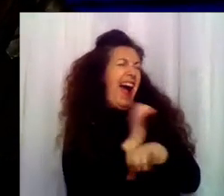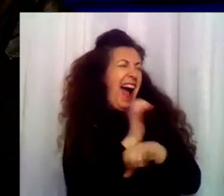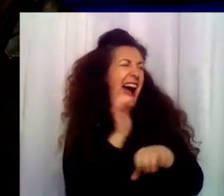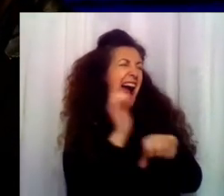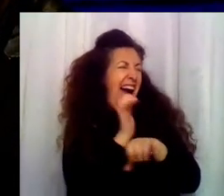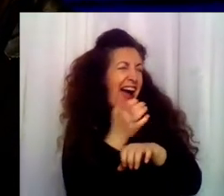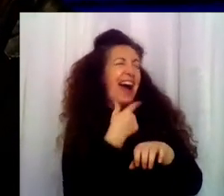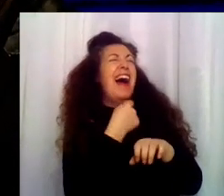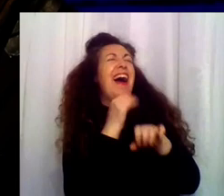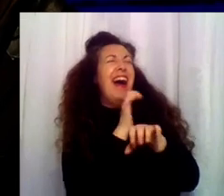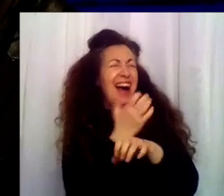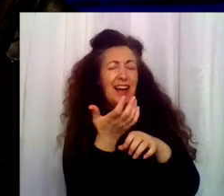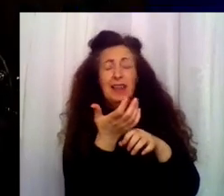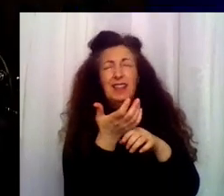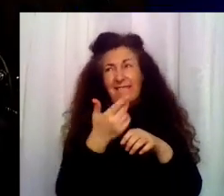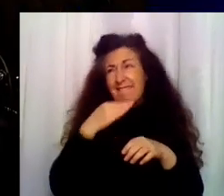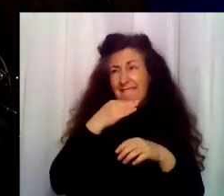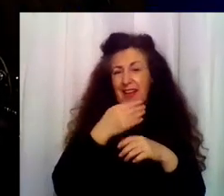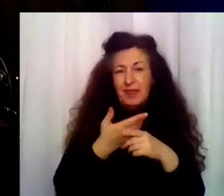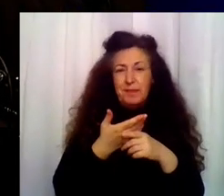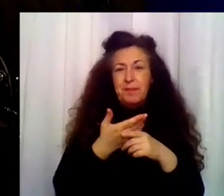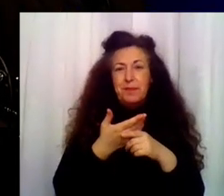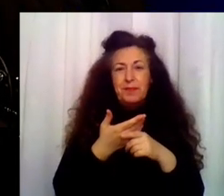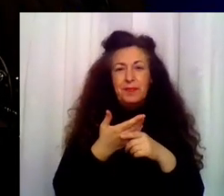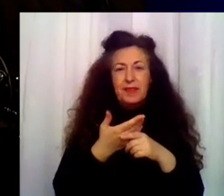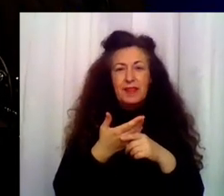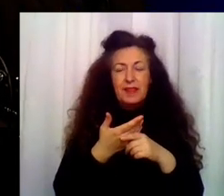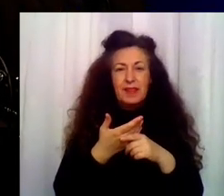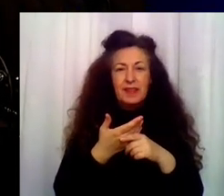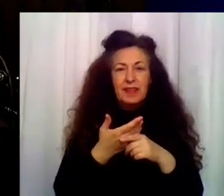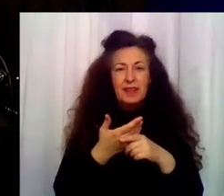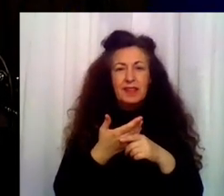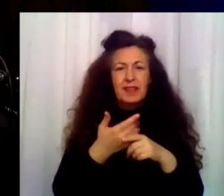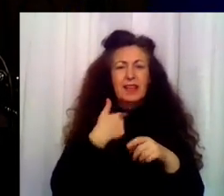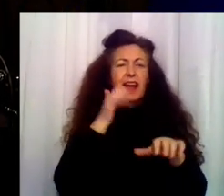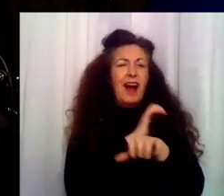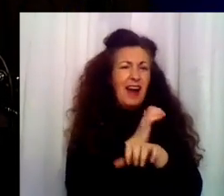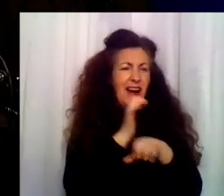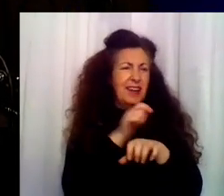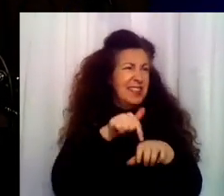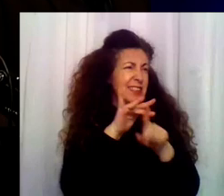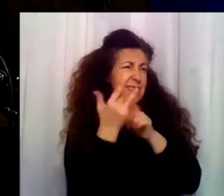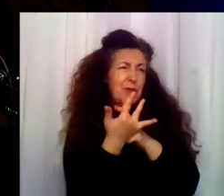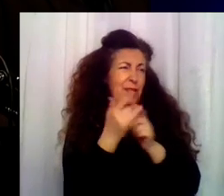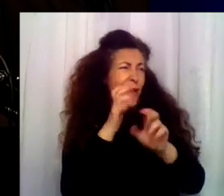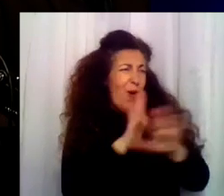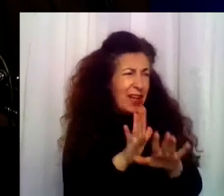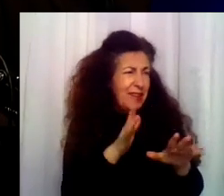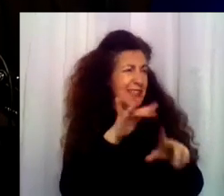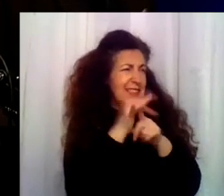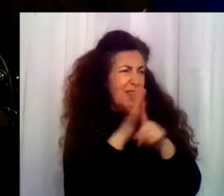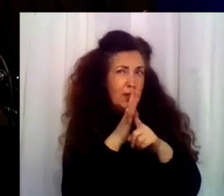palabra? Sí, sí. Desesperante. No, la otra. ¿Lamentable? No, casi.